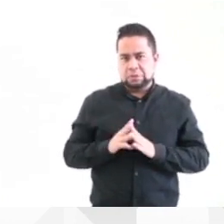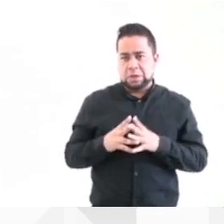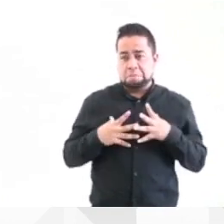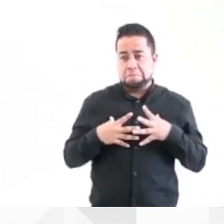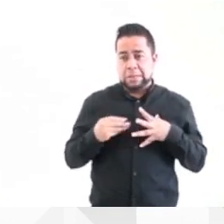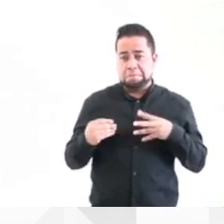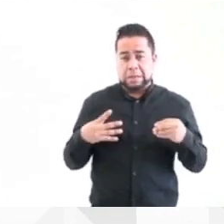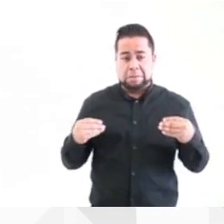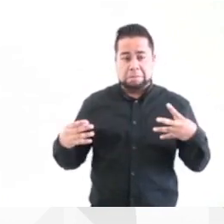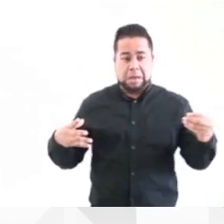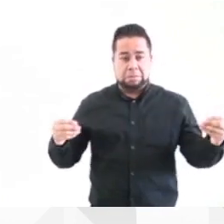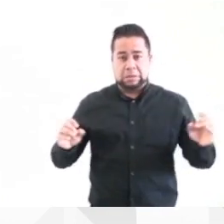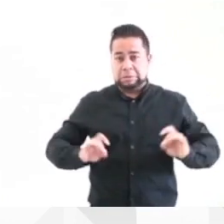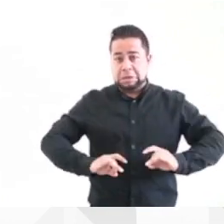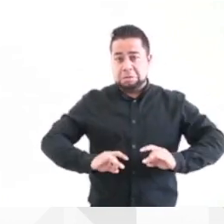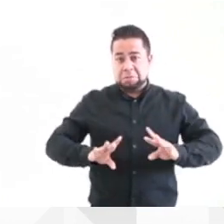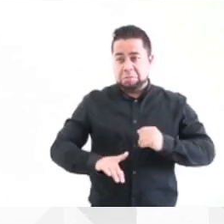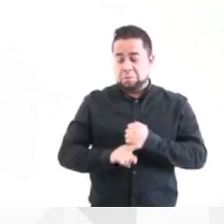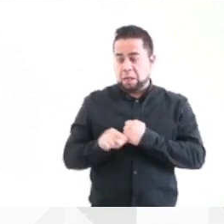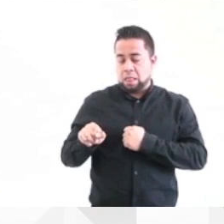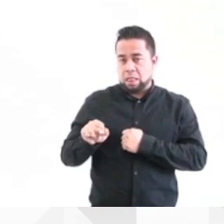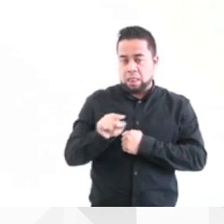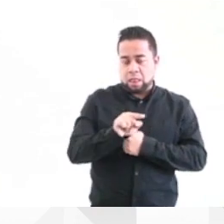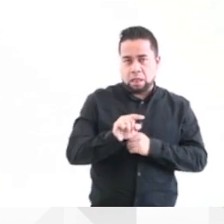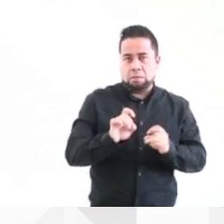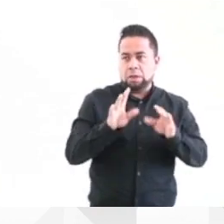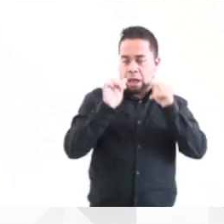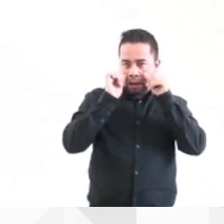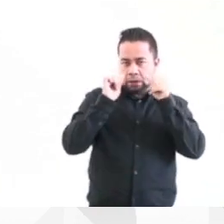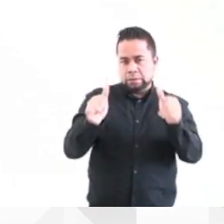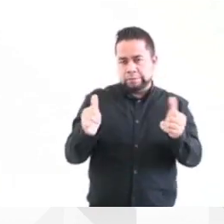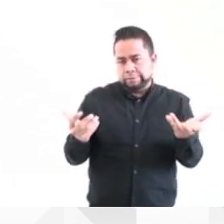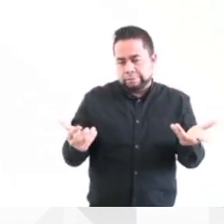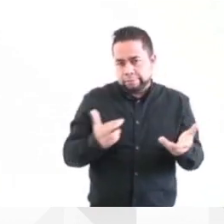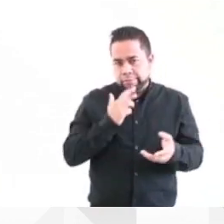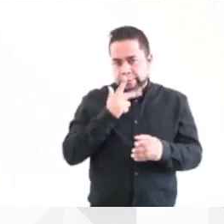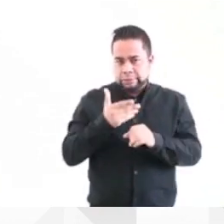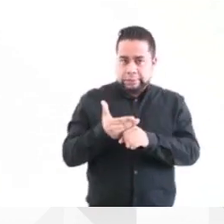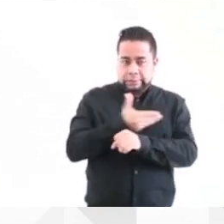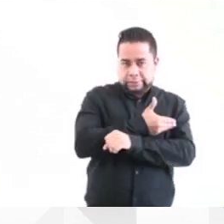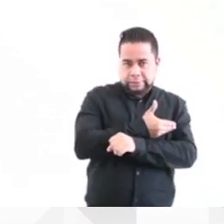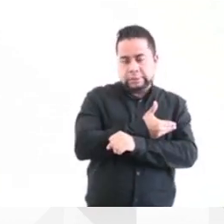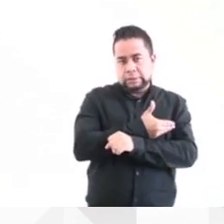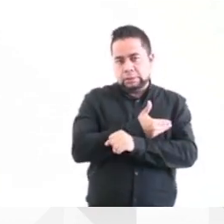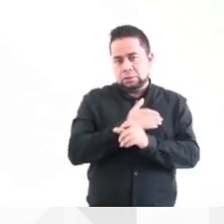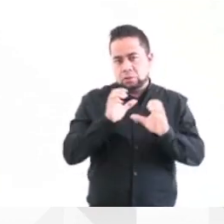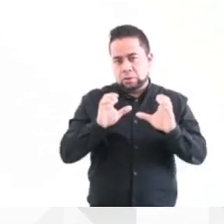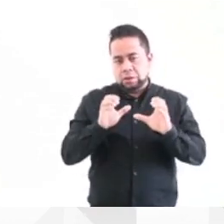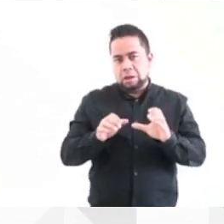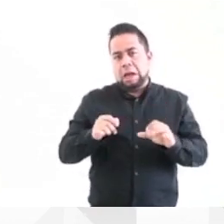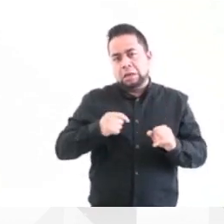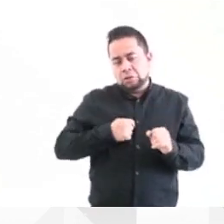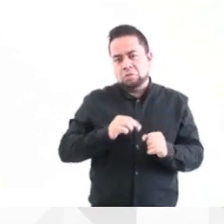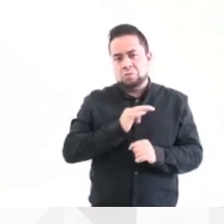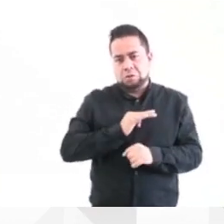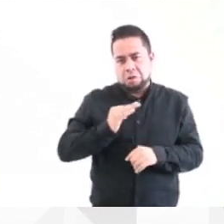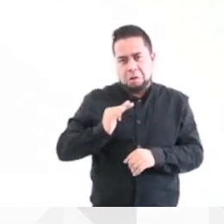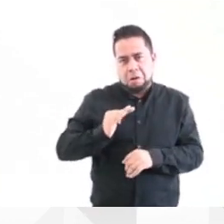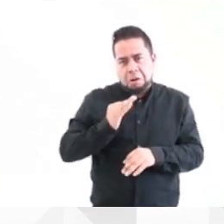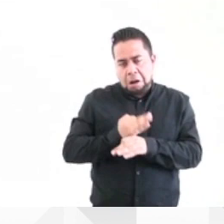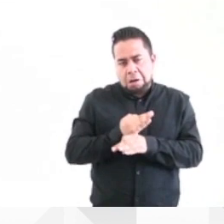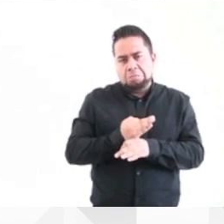pandémico, por decirlo de alguna forma, es cuando ya le ponemos atención, entonces siempre es mejor prevenir. Por ello, pues desde nuestras manos está